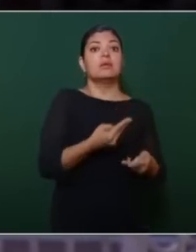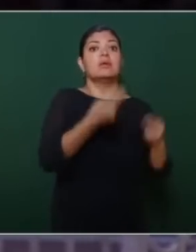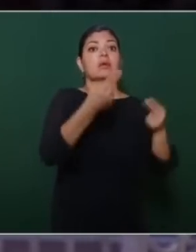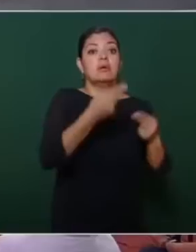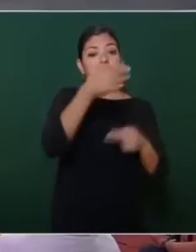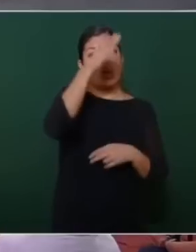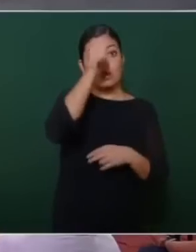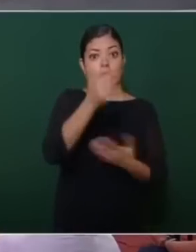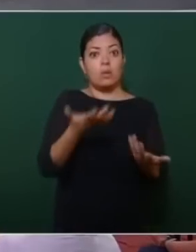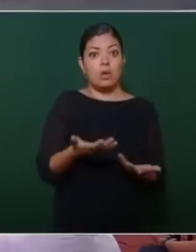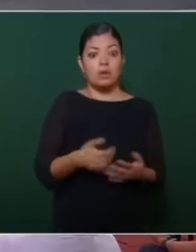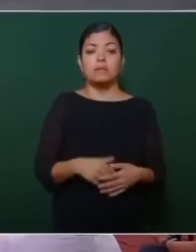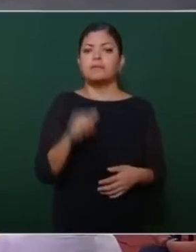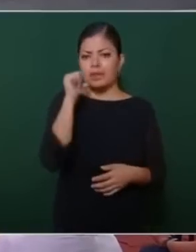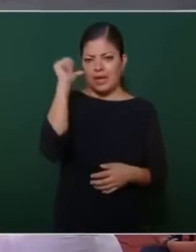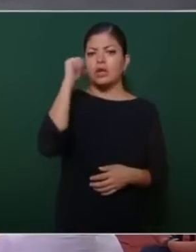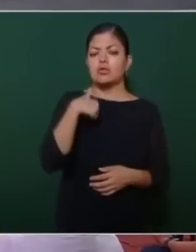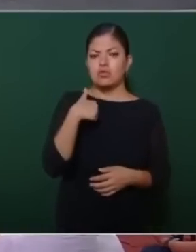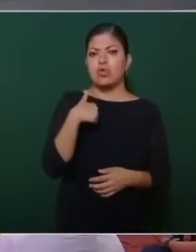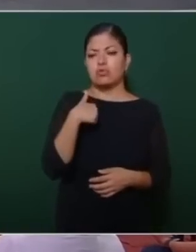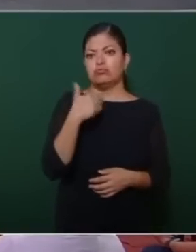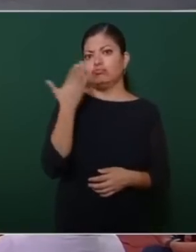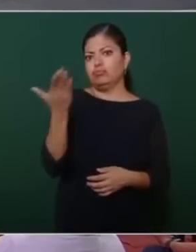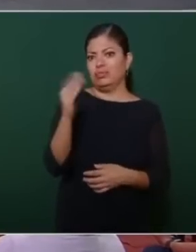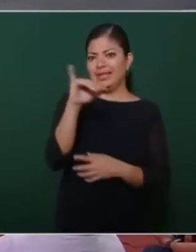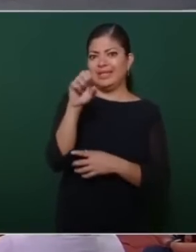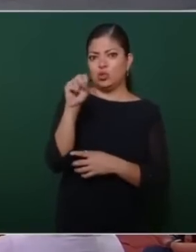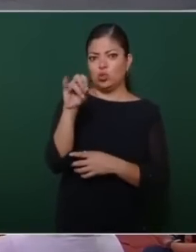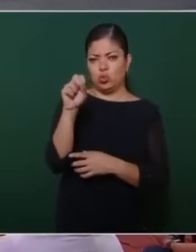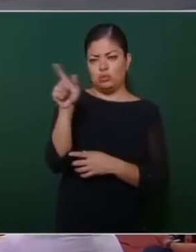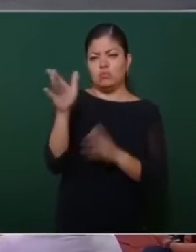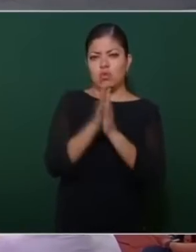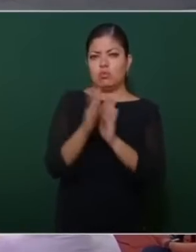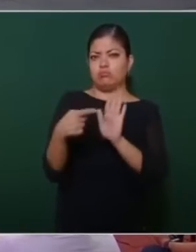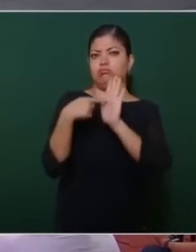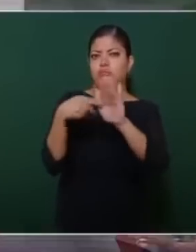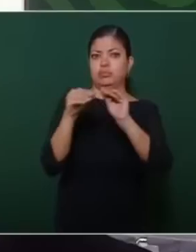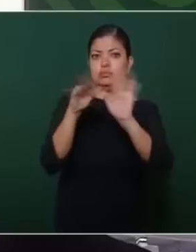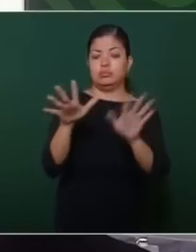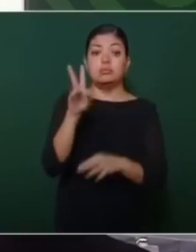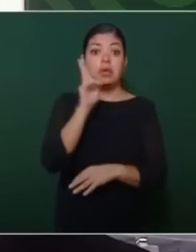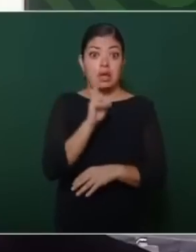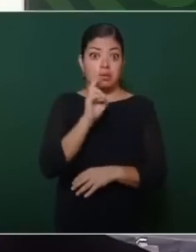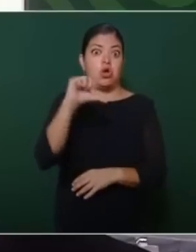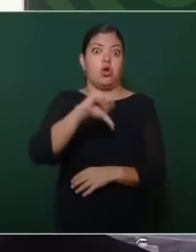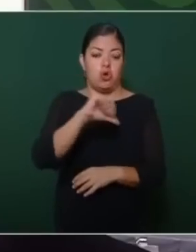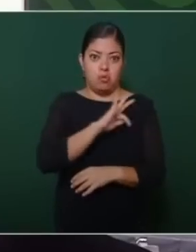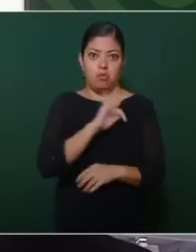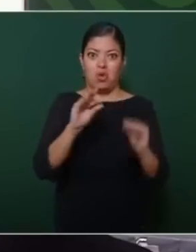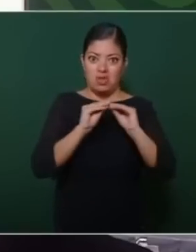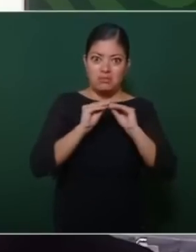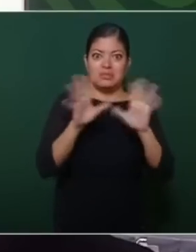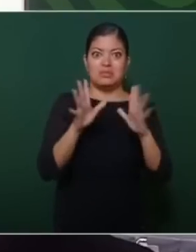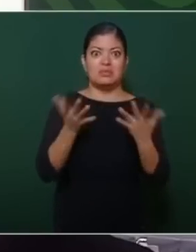pedía yo a Jesús que lo diera a conocer a ver si hoy se puede de cómo